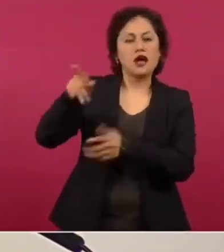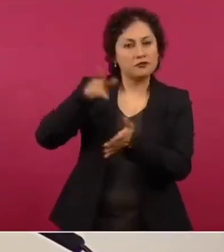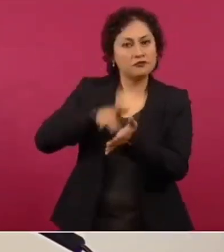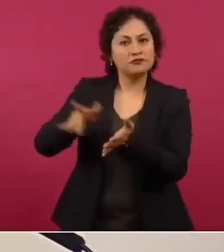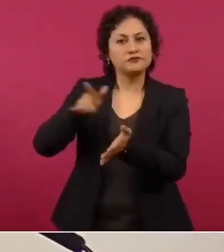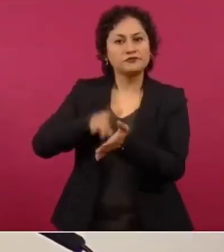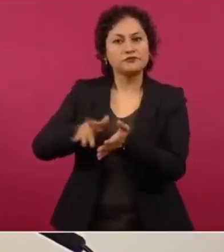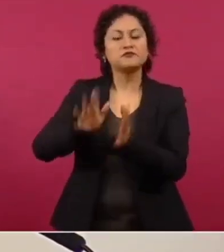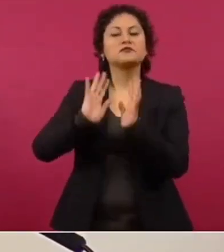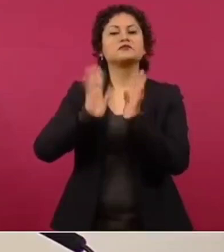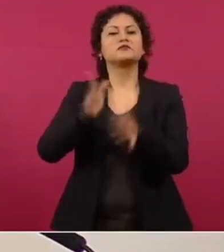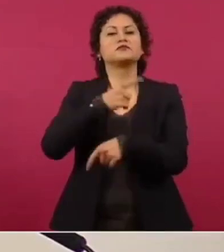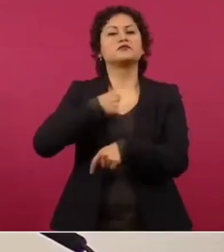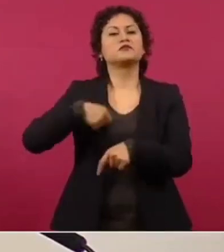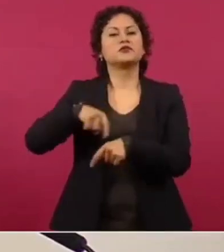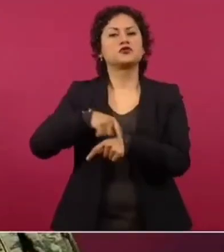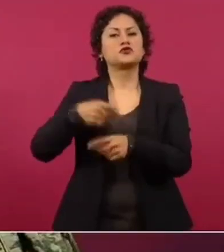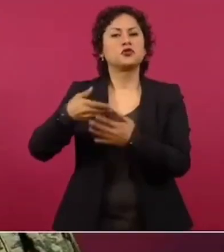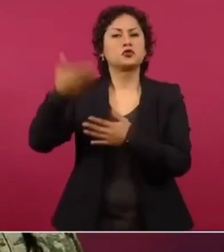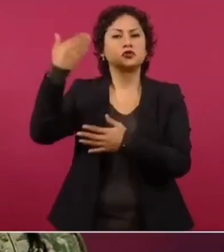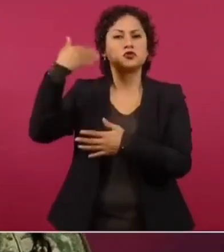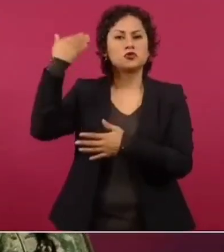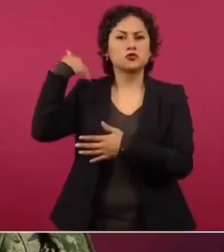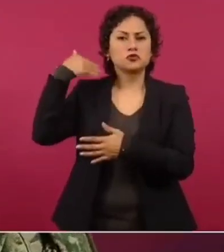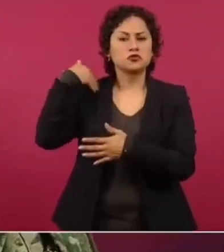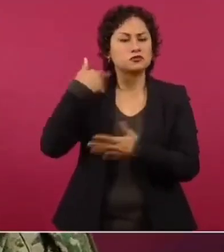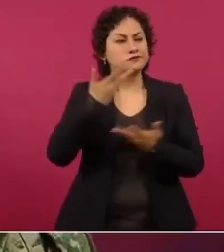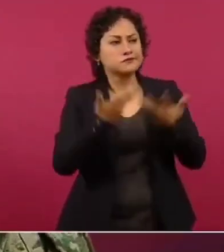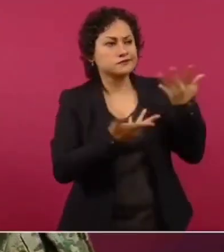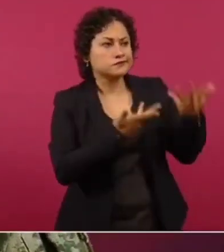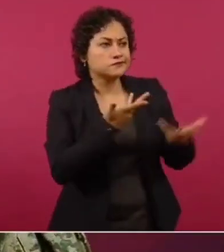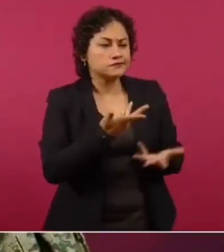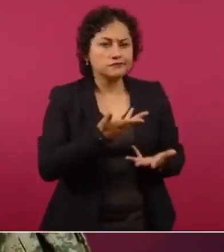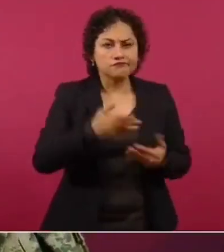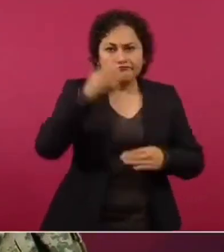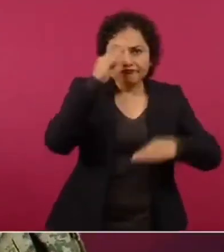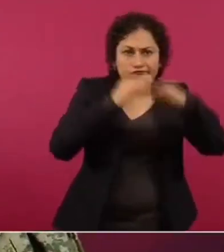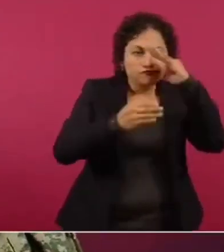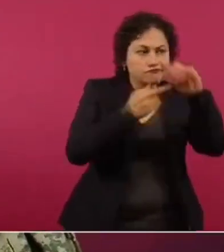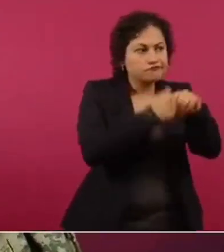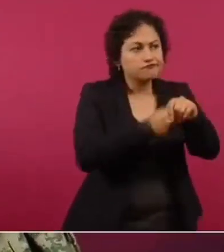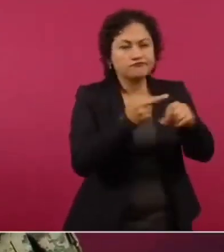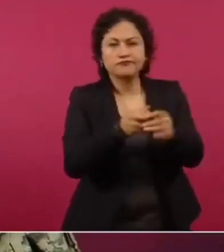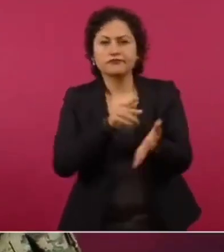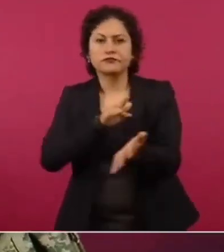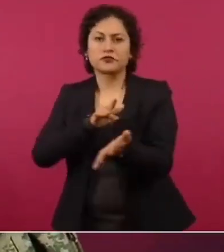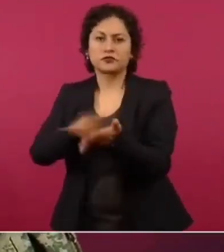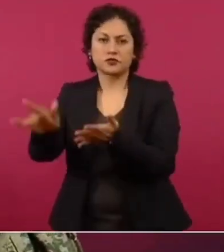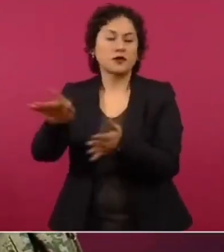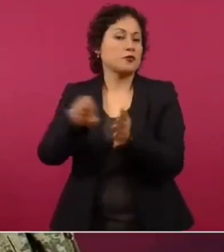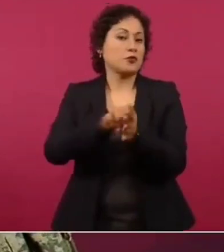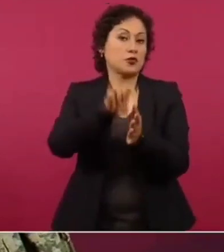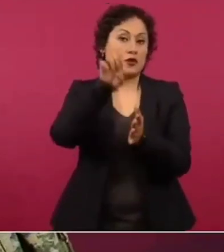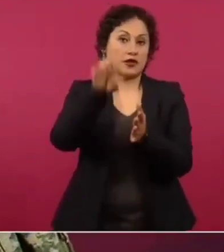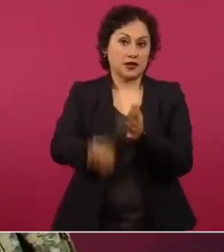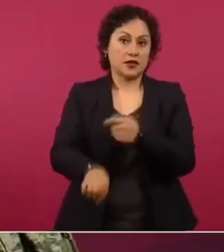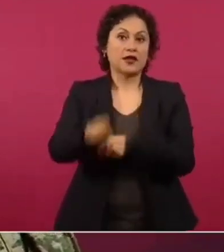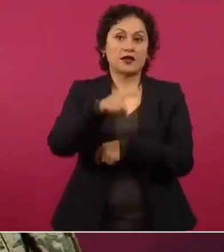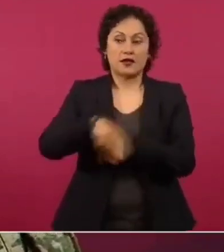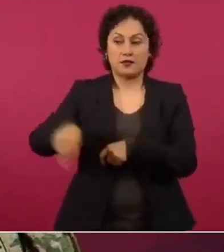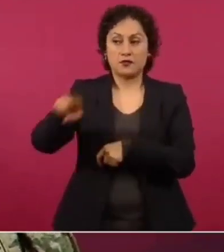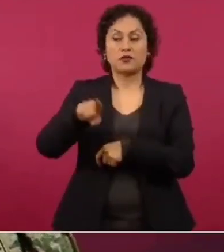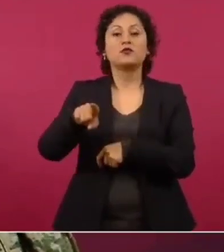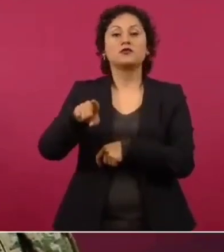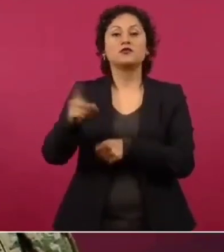caminos para apoyarlos. El camino más certero que les damos es que causen alta